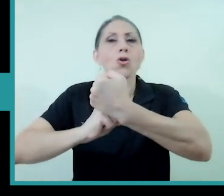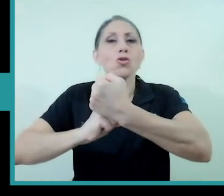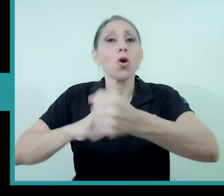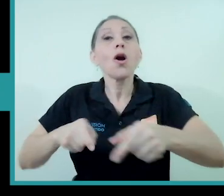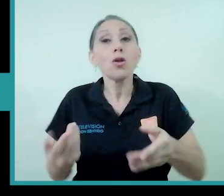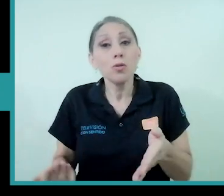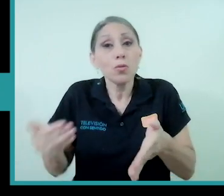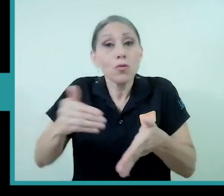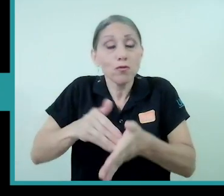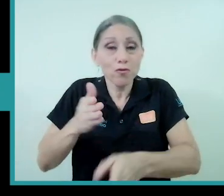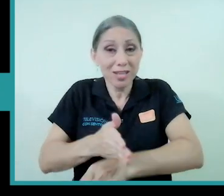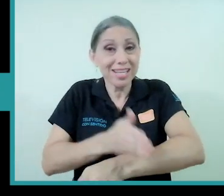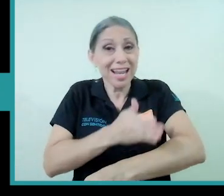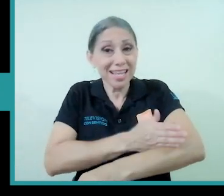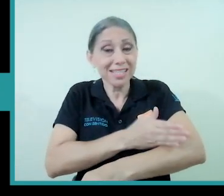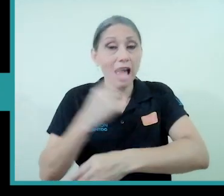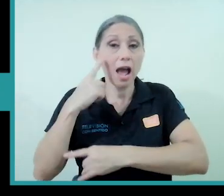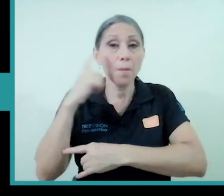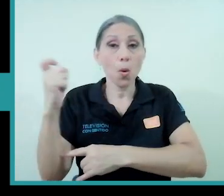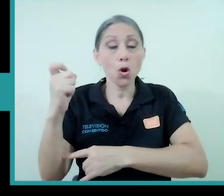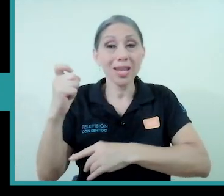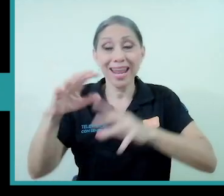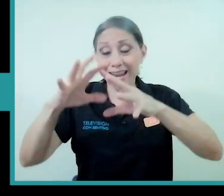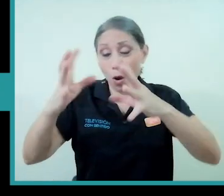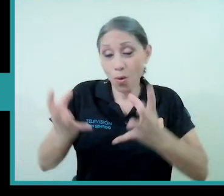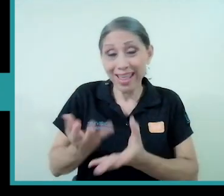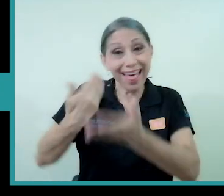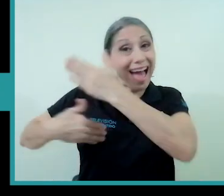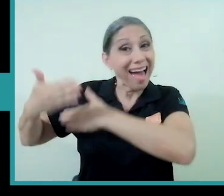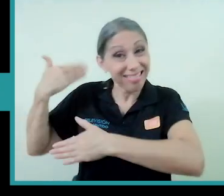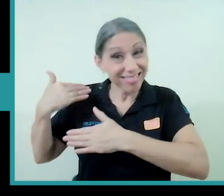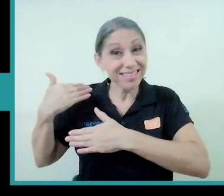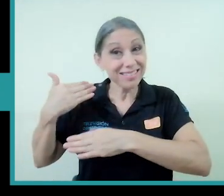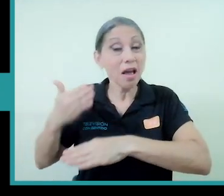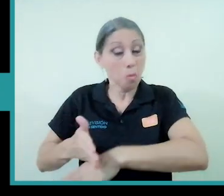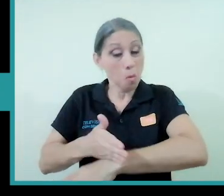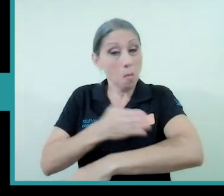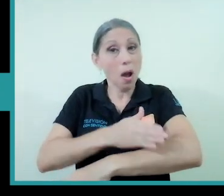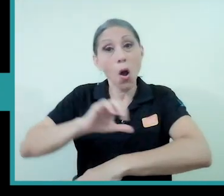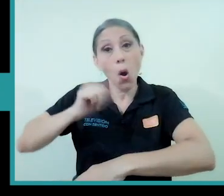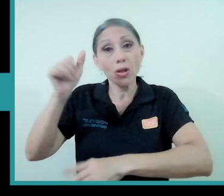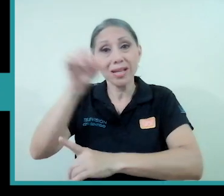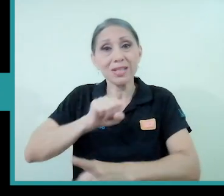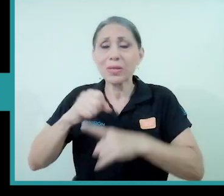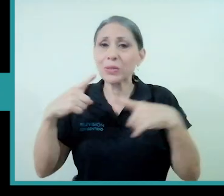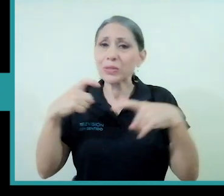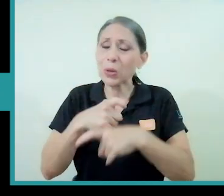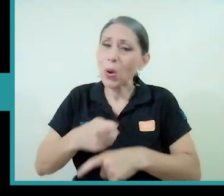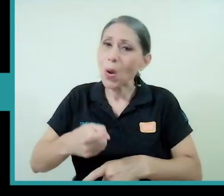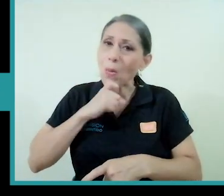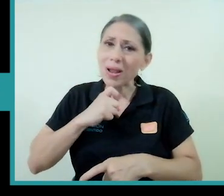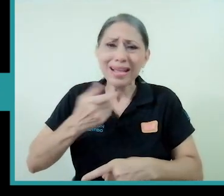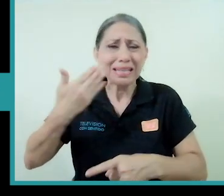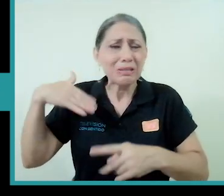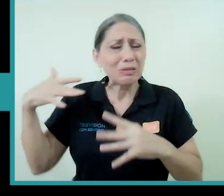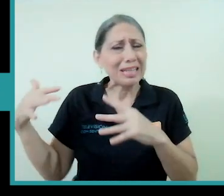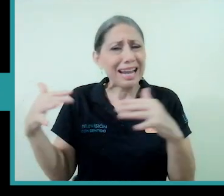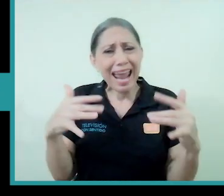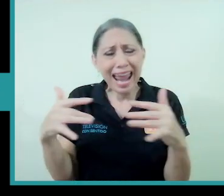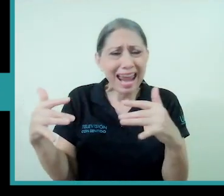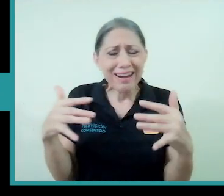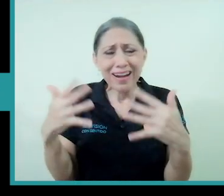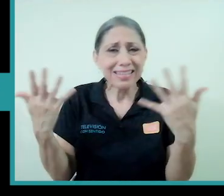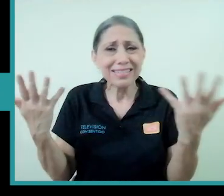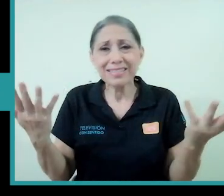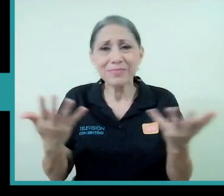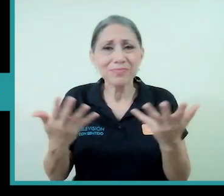resiliencia porque la humanidad ha superado otras situaciones muy complicadas y muy difíciles con guerras con menos